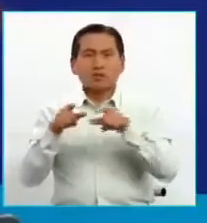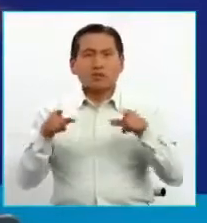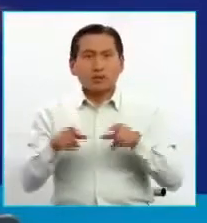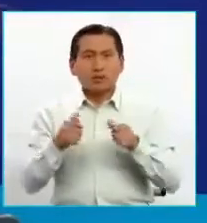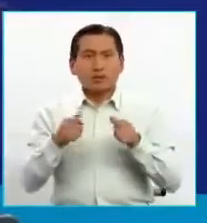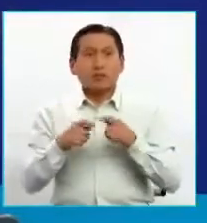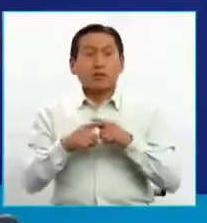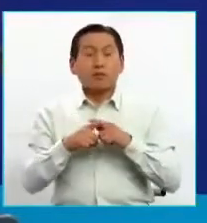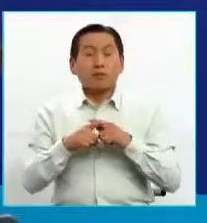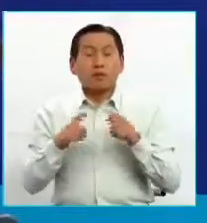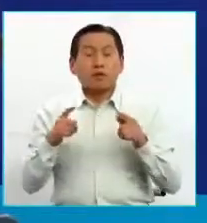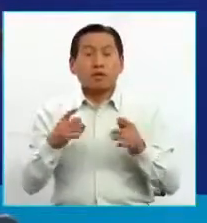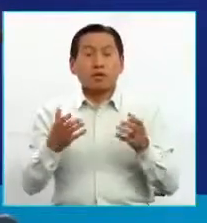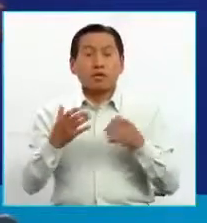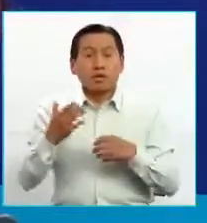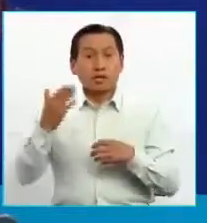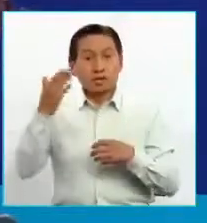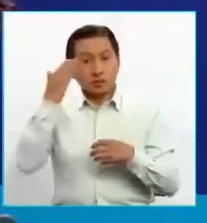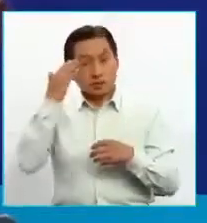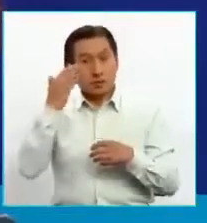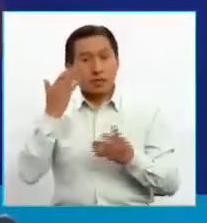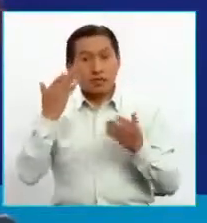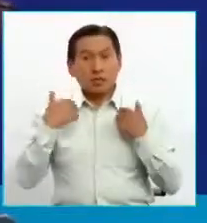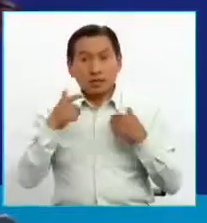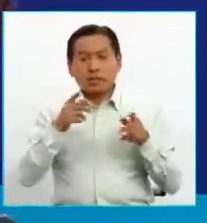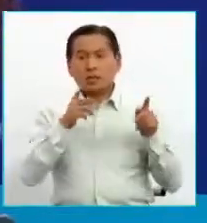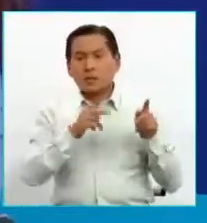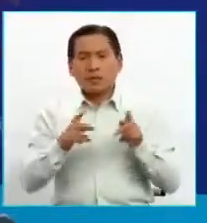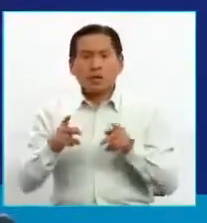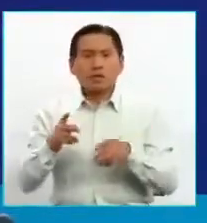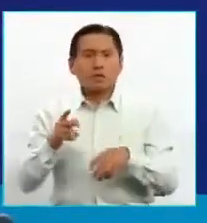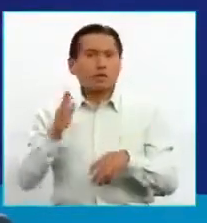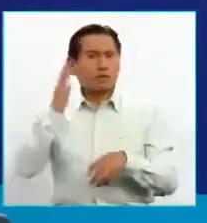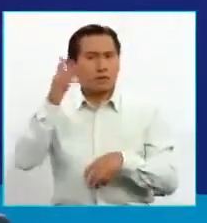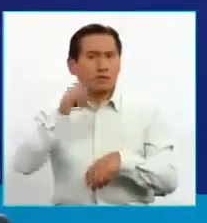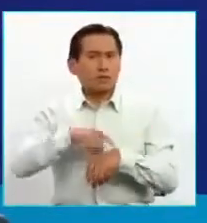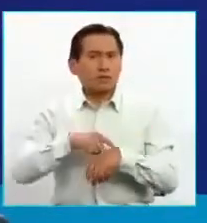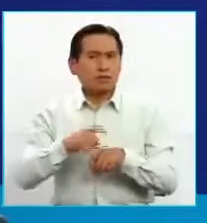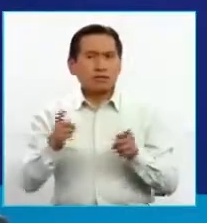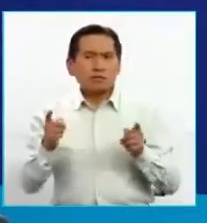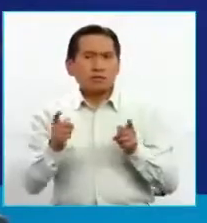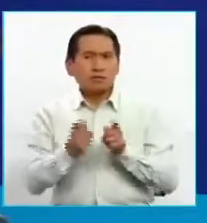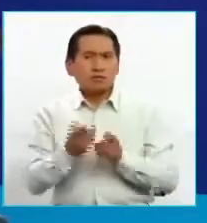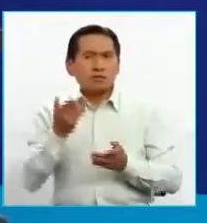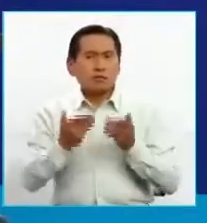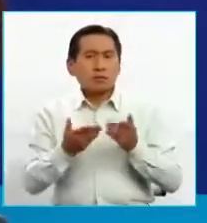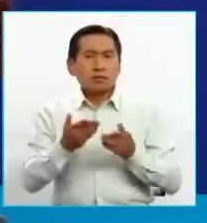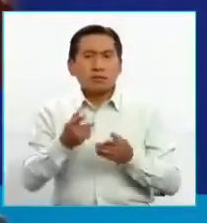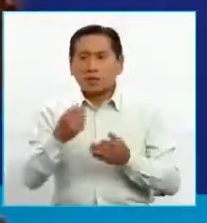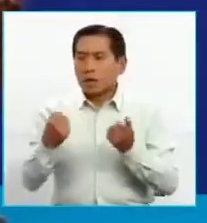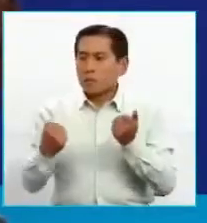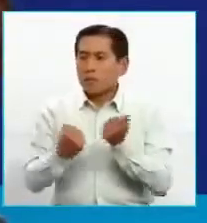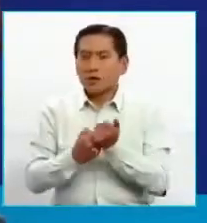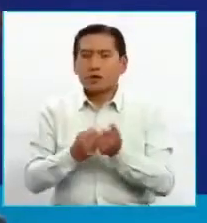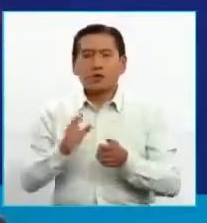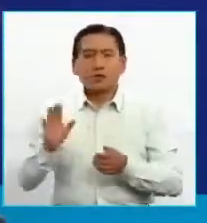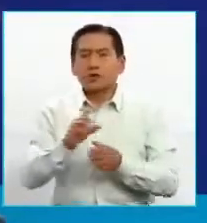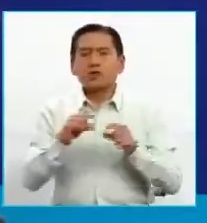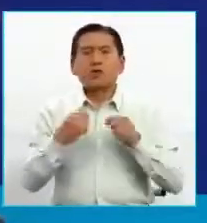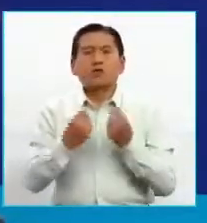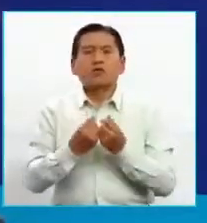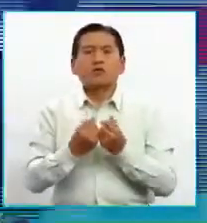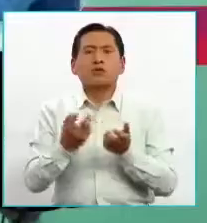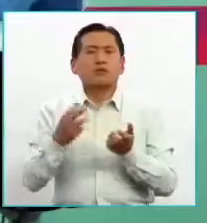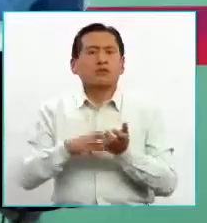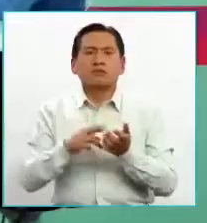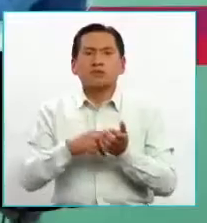embargo, nos interesaría también conocer si existe un plan a largo o a mediano plazo, que pueda apoyar al sector en la medida en que